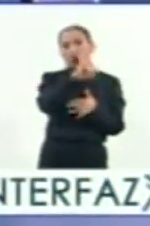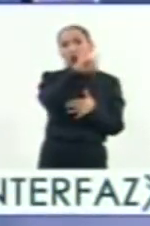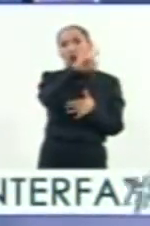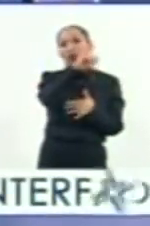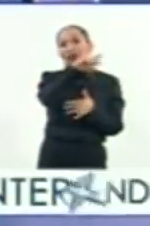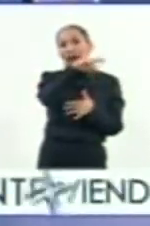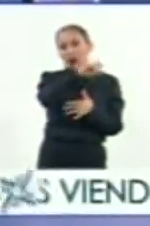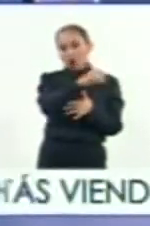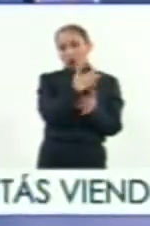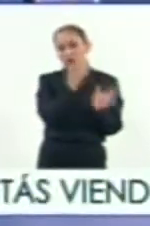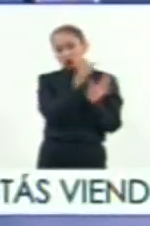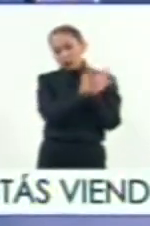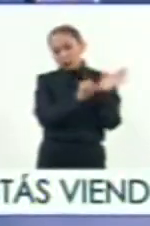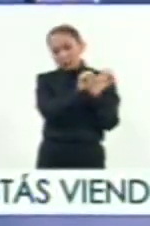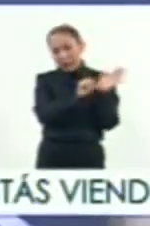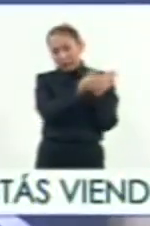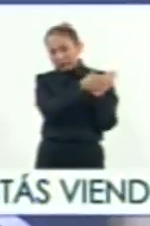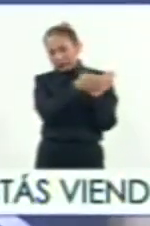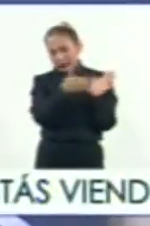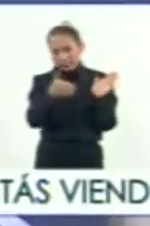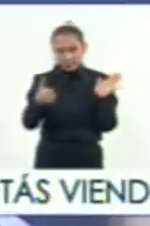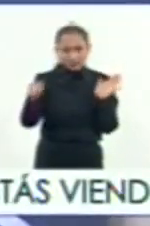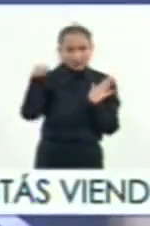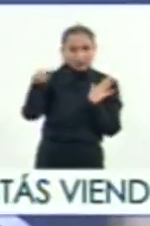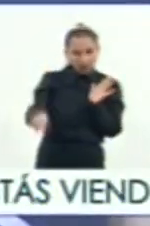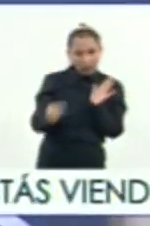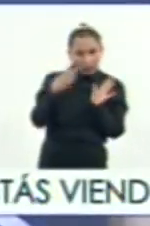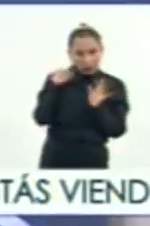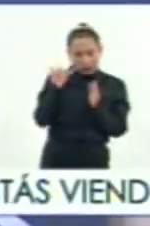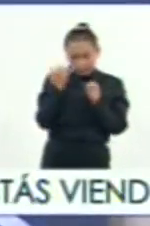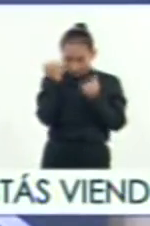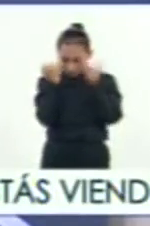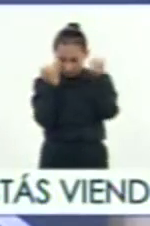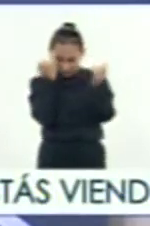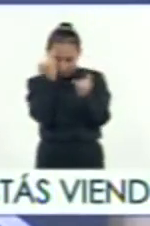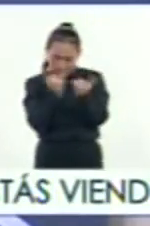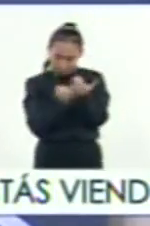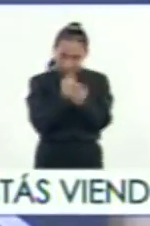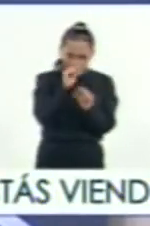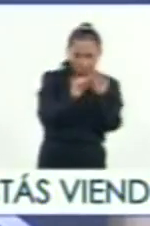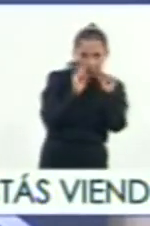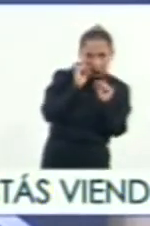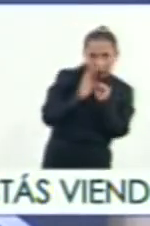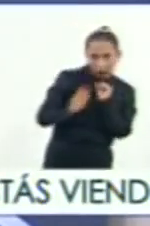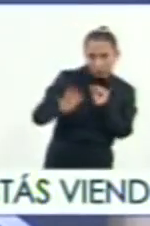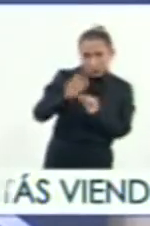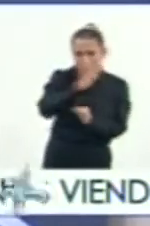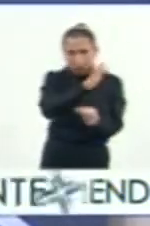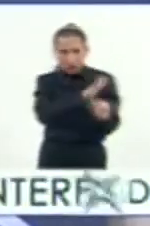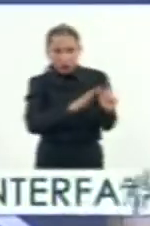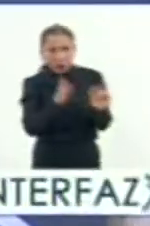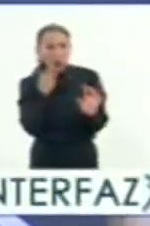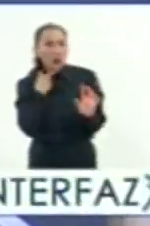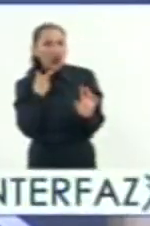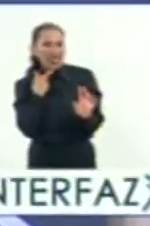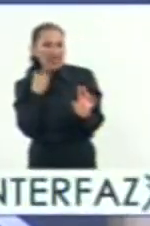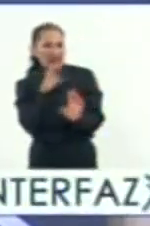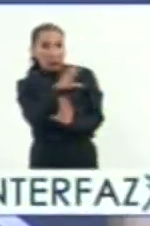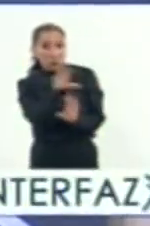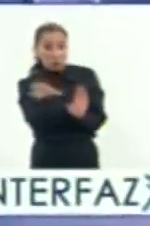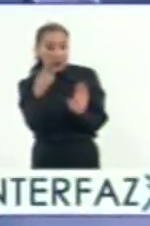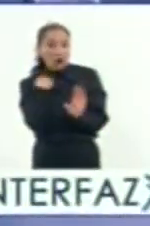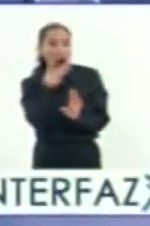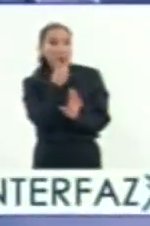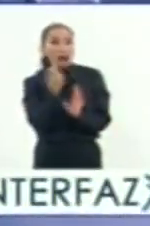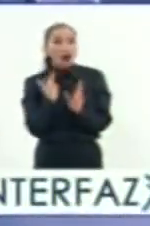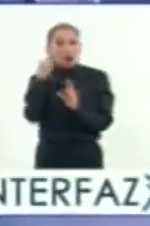Son muchos meses en los cuales va a tomar una decisión conforme va viendo el ambiente político. Como te comentaba, es